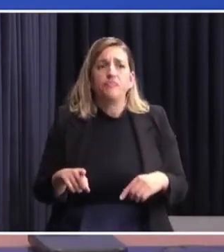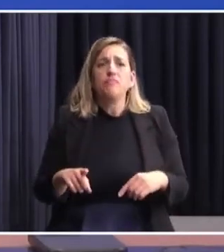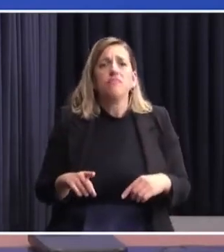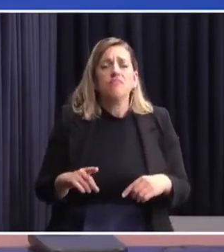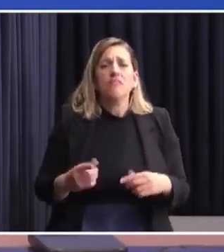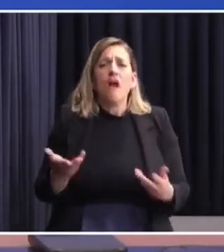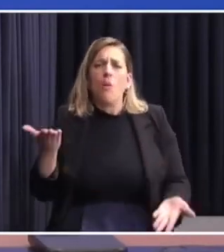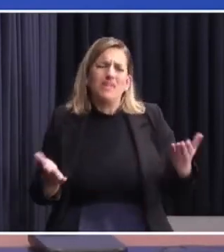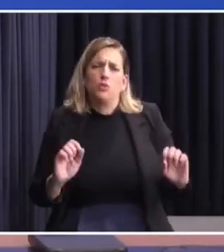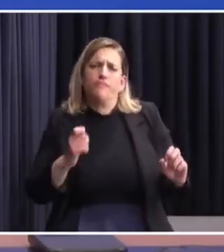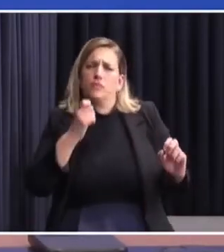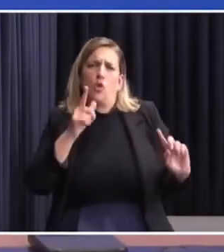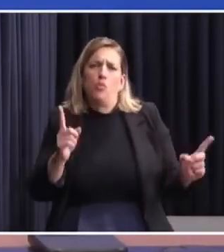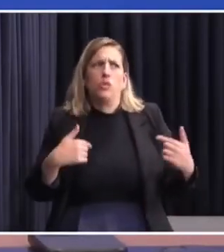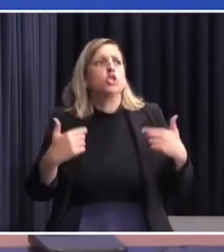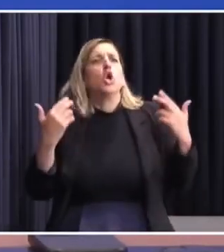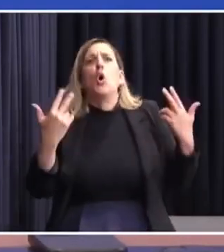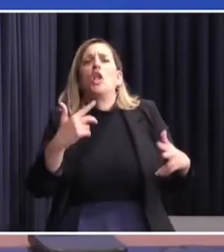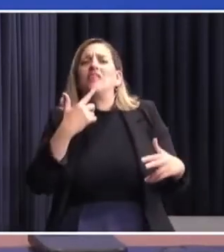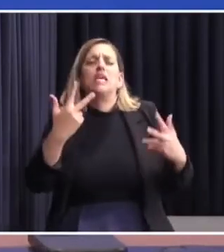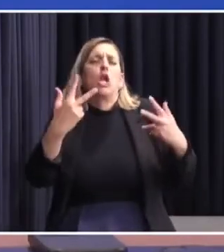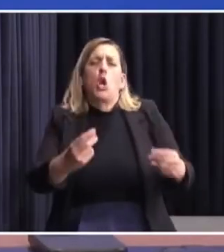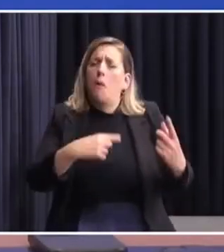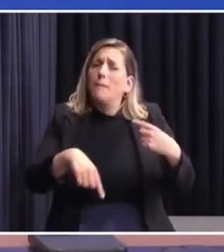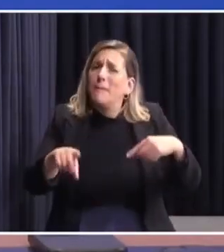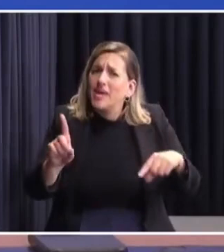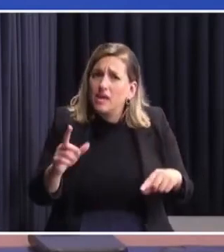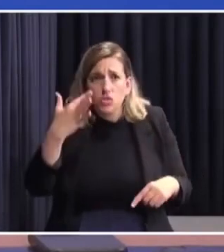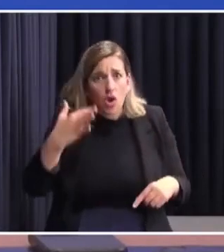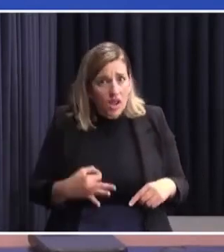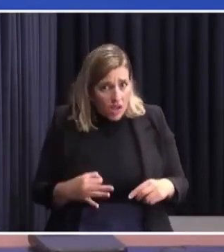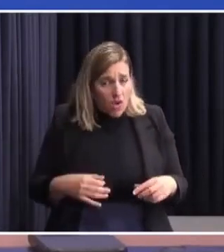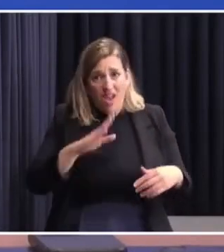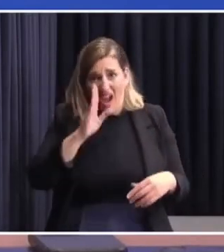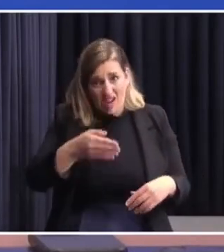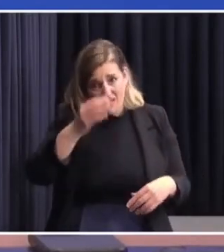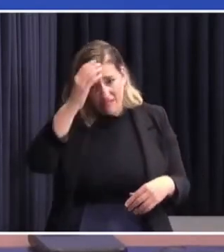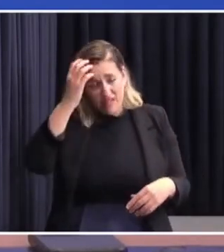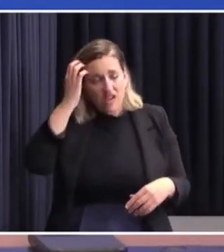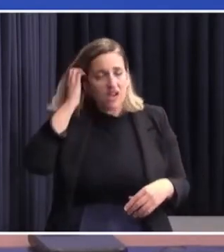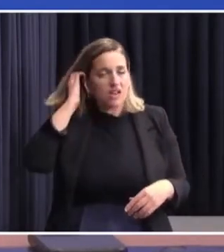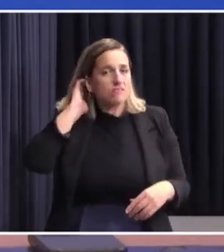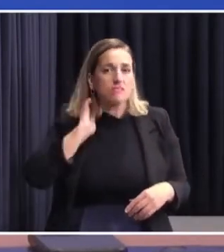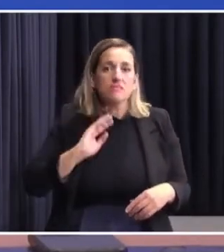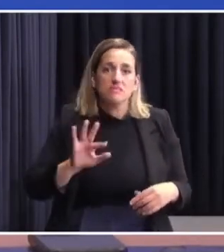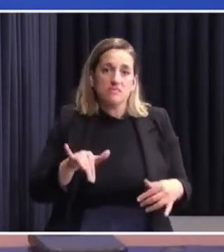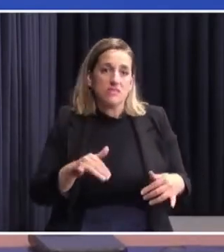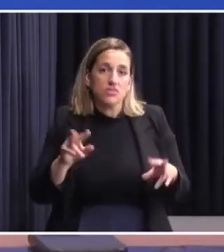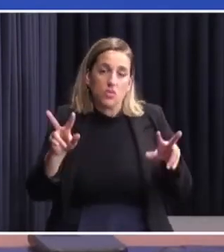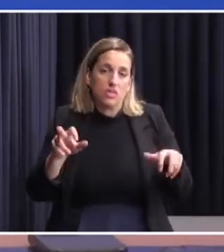Las comparaciones son odiosas, yo te voy decir que no. Pero creo que termina siendo una discusión semántica.